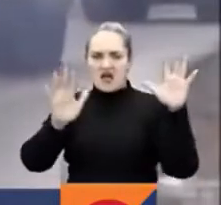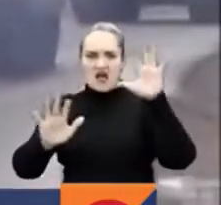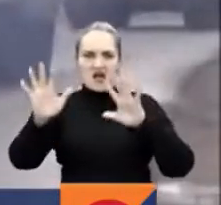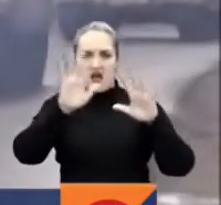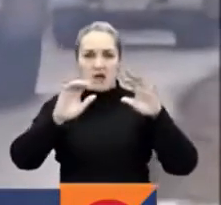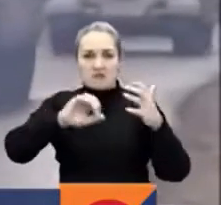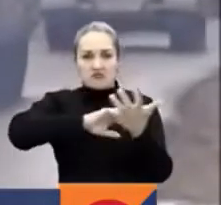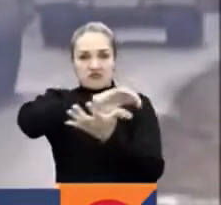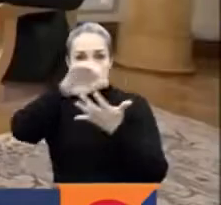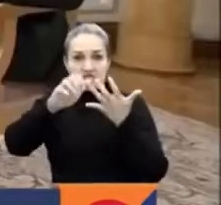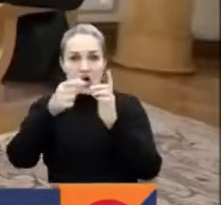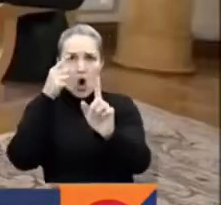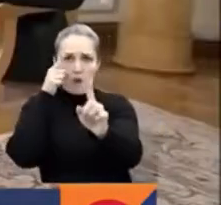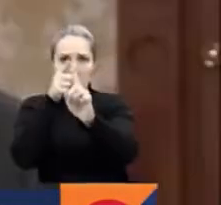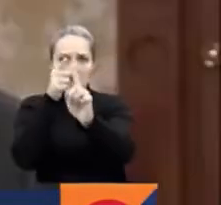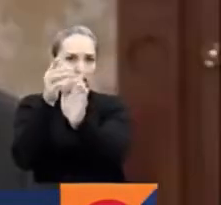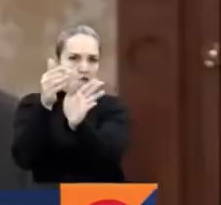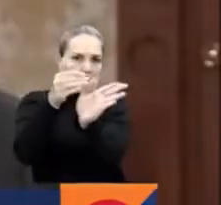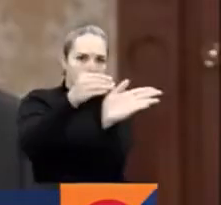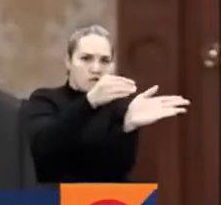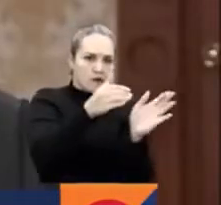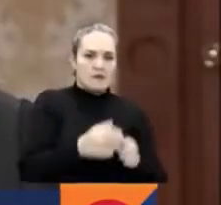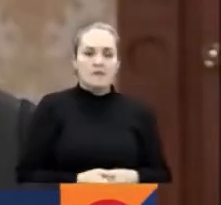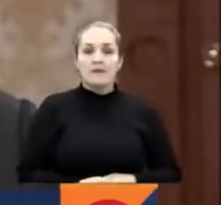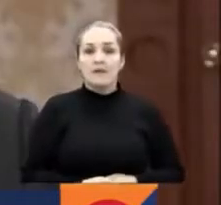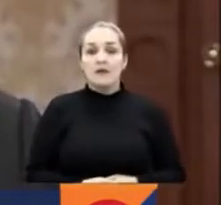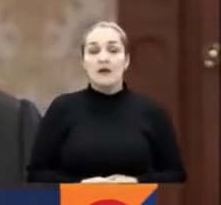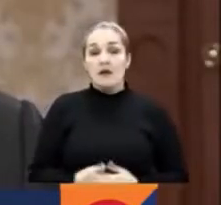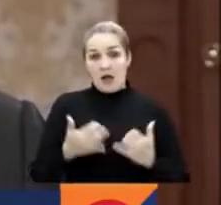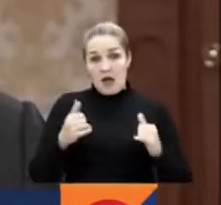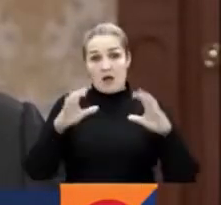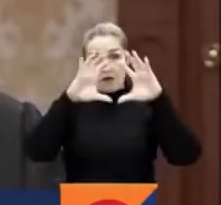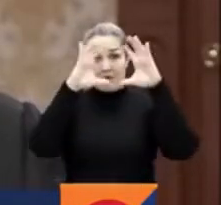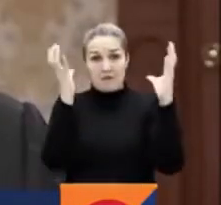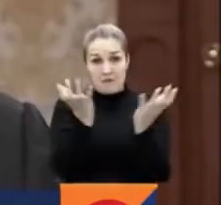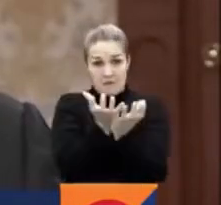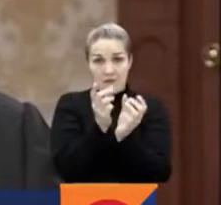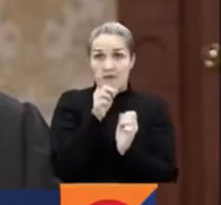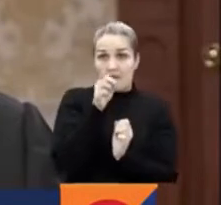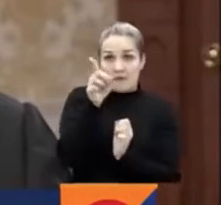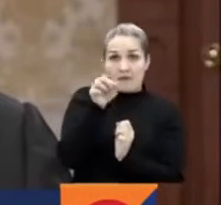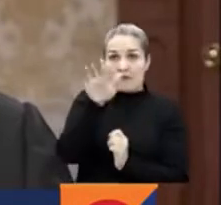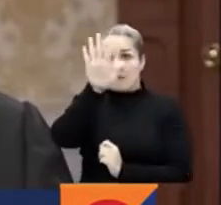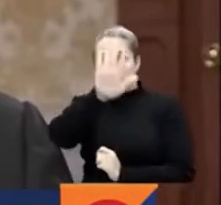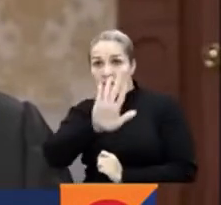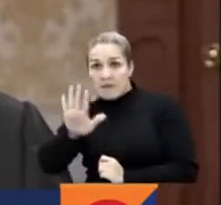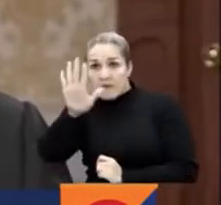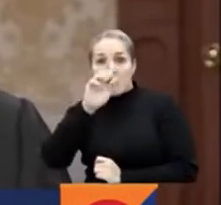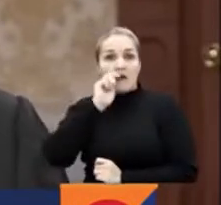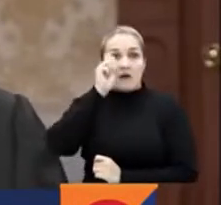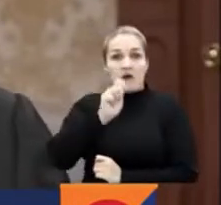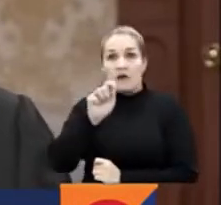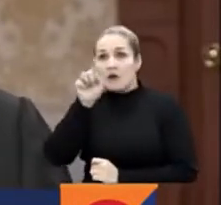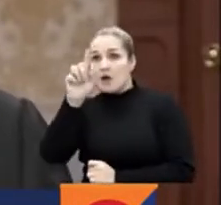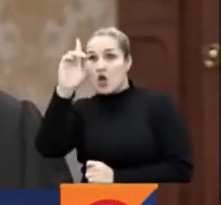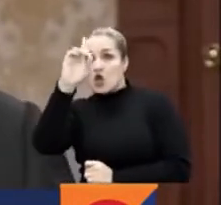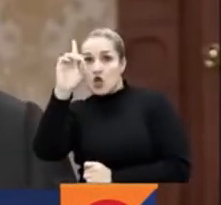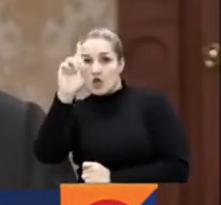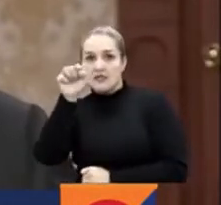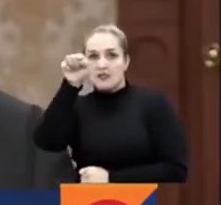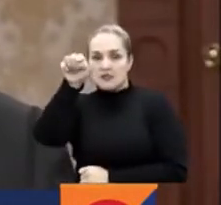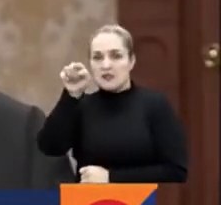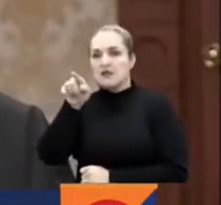se descolocó y mutó. La geografía ha cambiado, no es solo Donetsk y Lugansk, es Gersón,